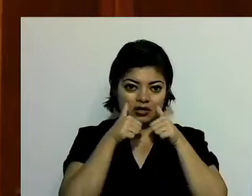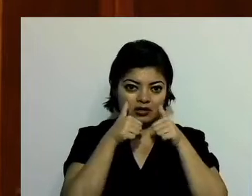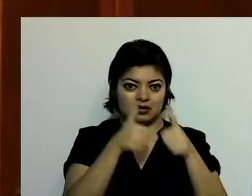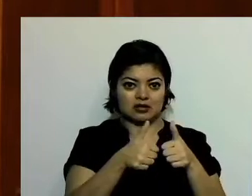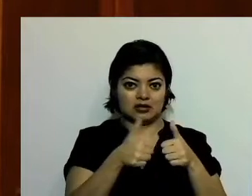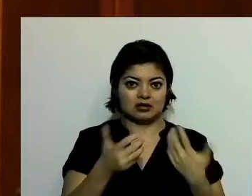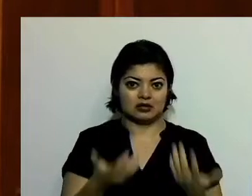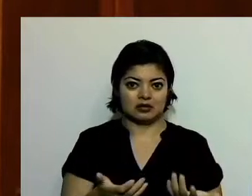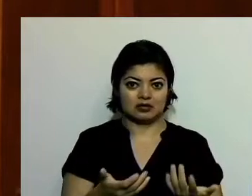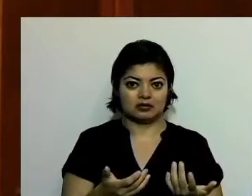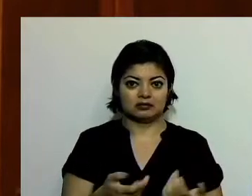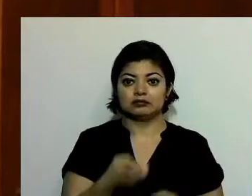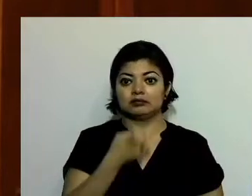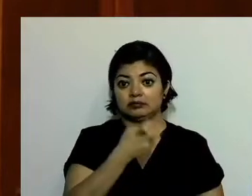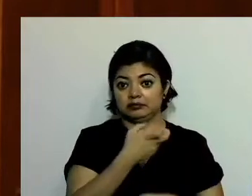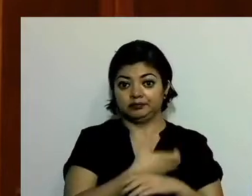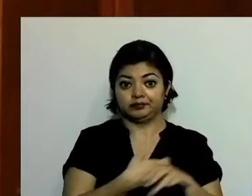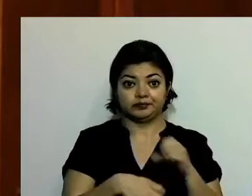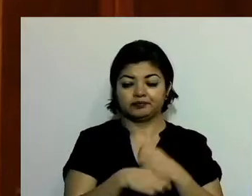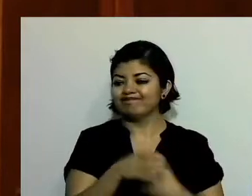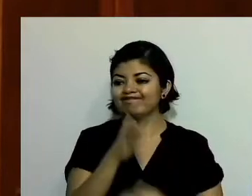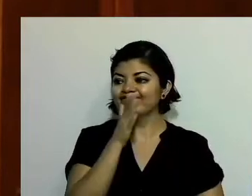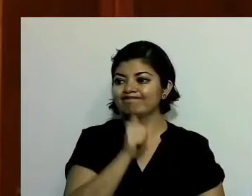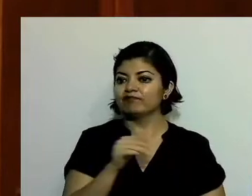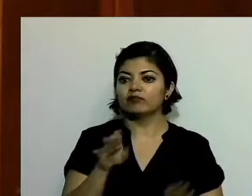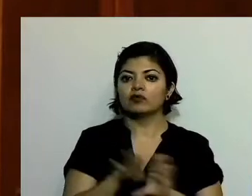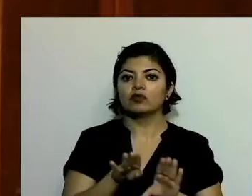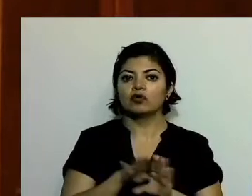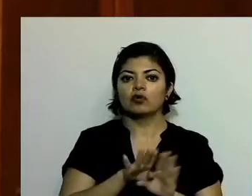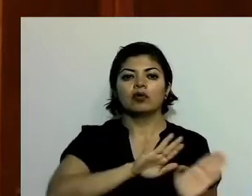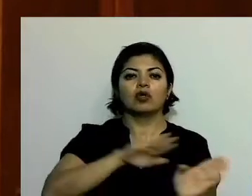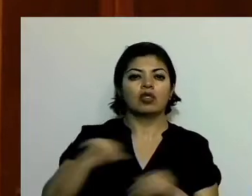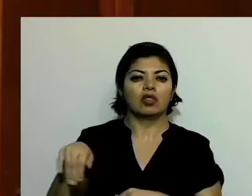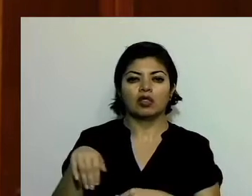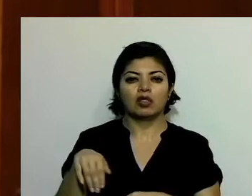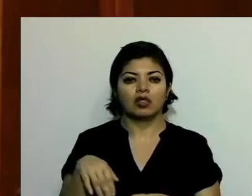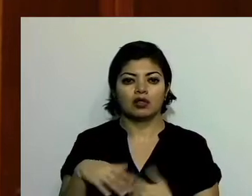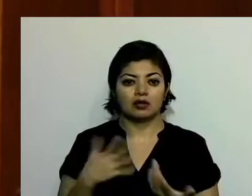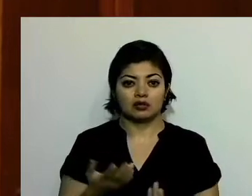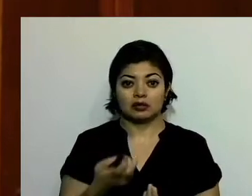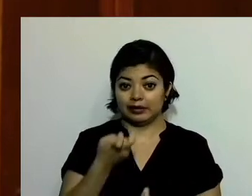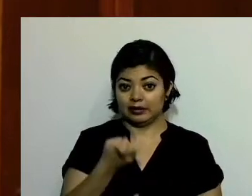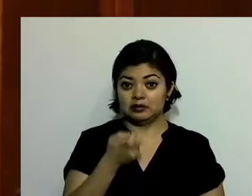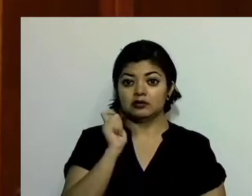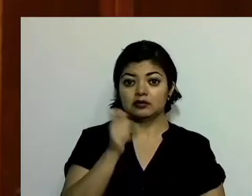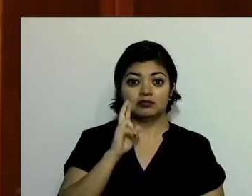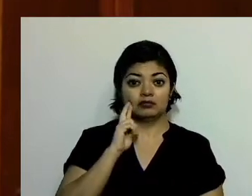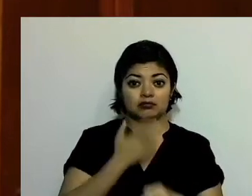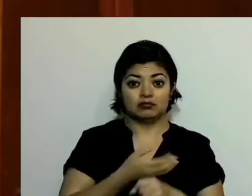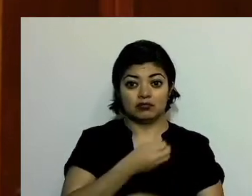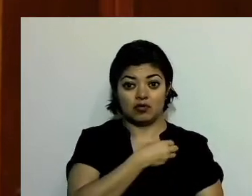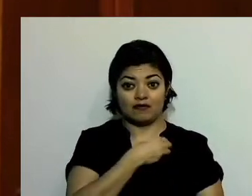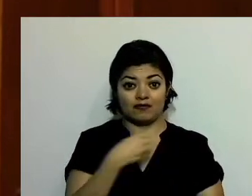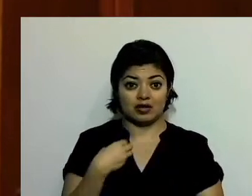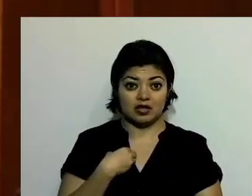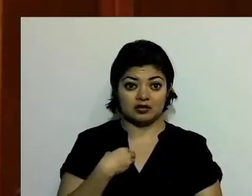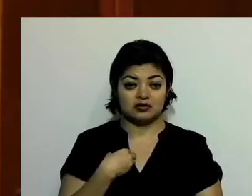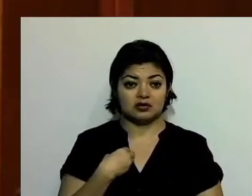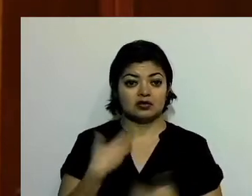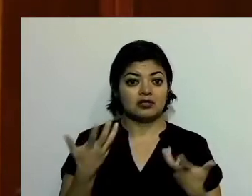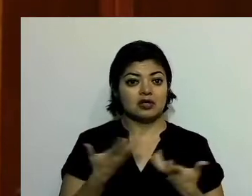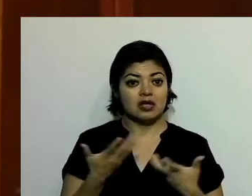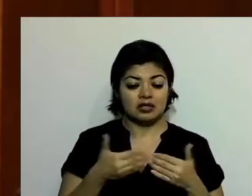Son situaciones que no podemos soslayar y que eso nos obliga necesariamente a ejercer el